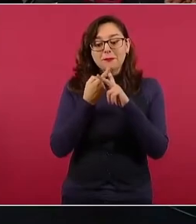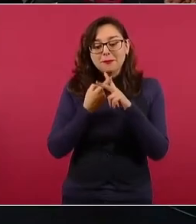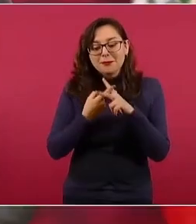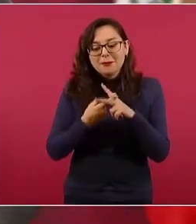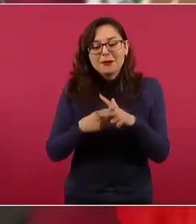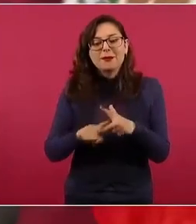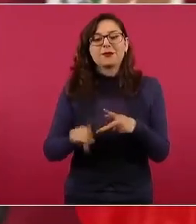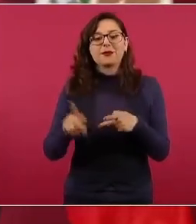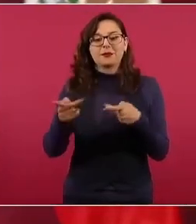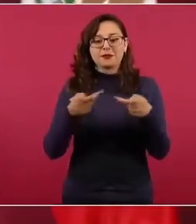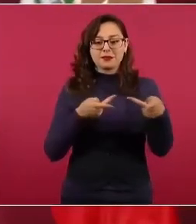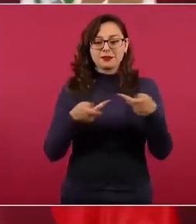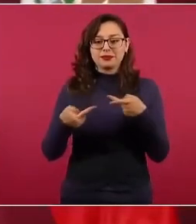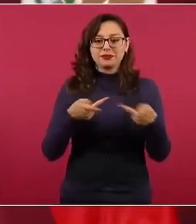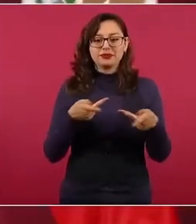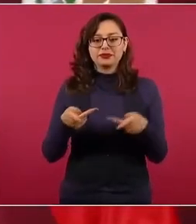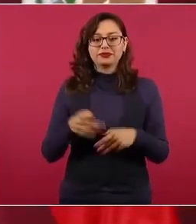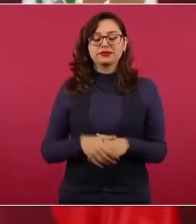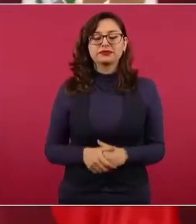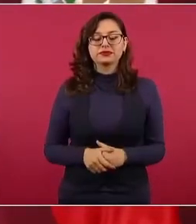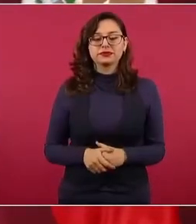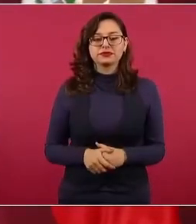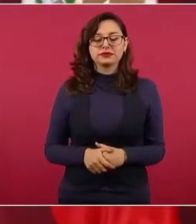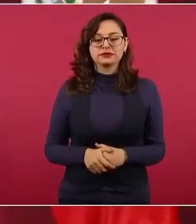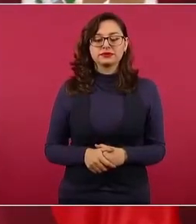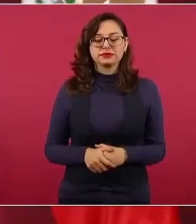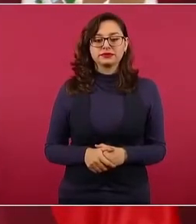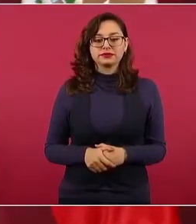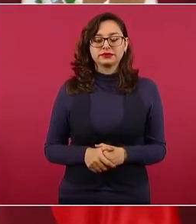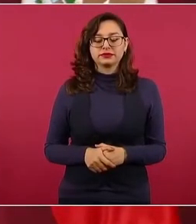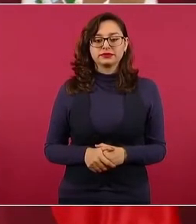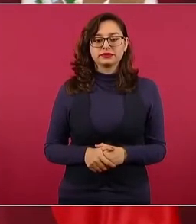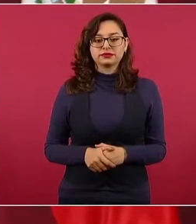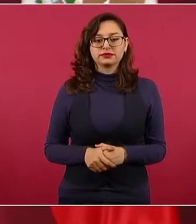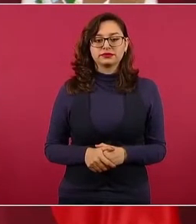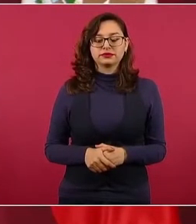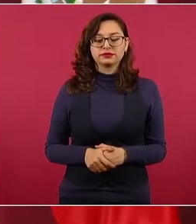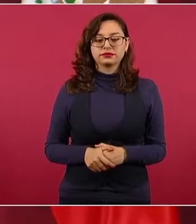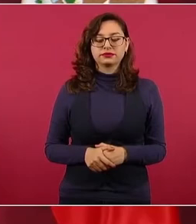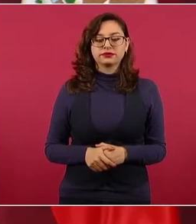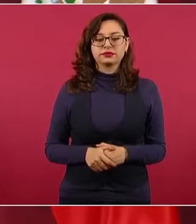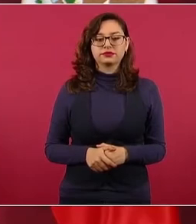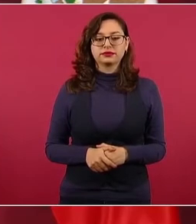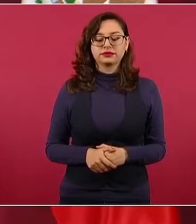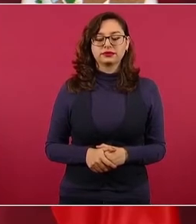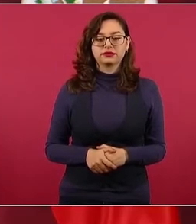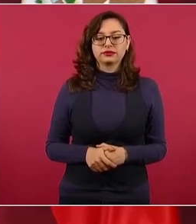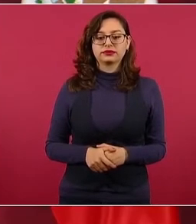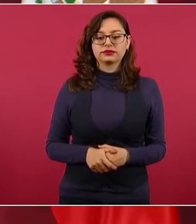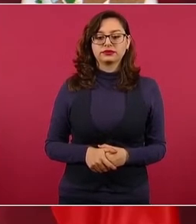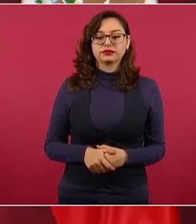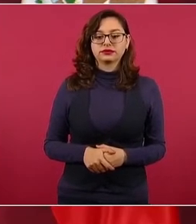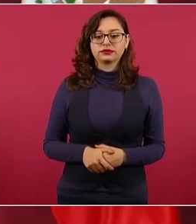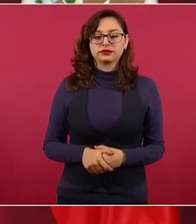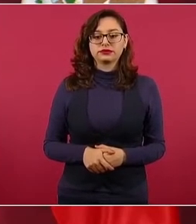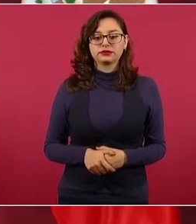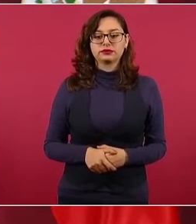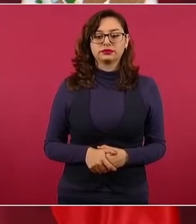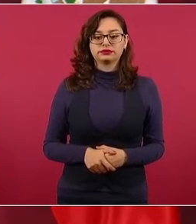seguramente también vamos a tratar lo